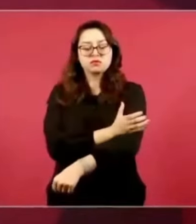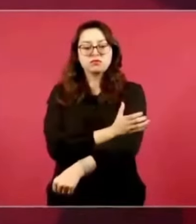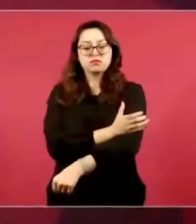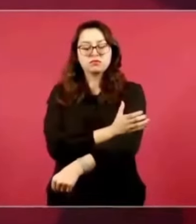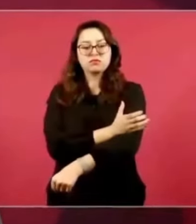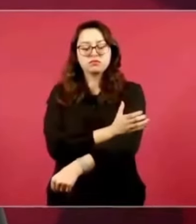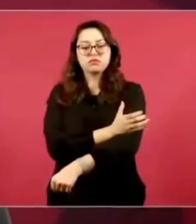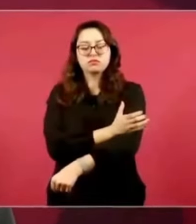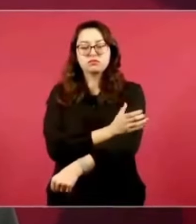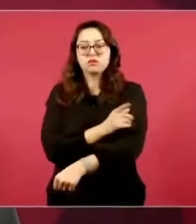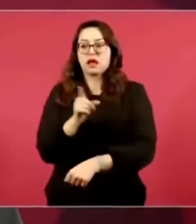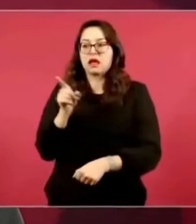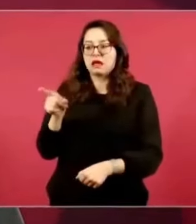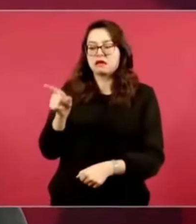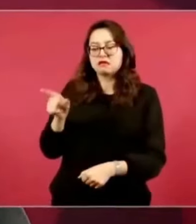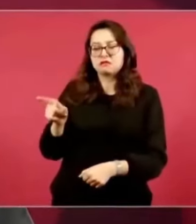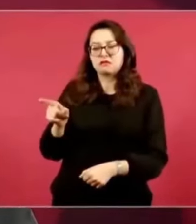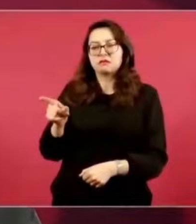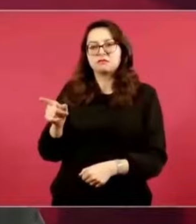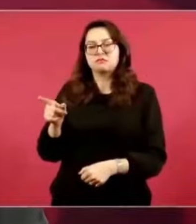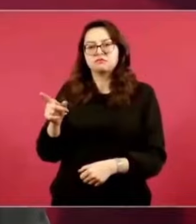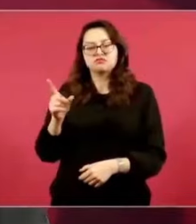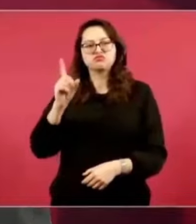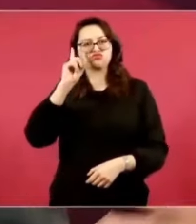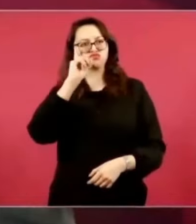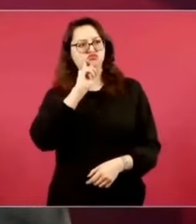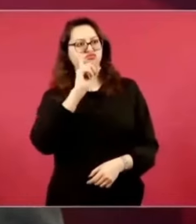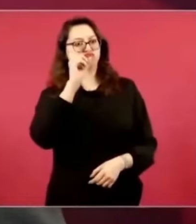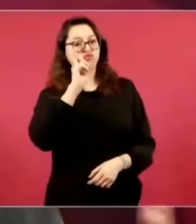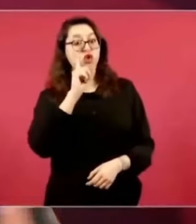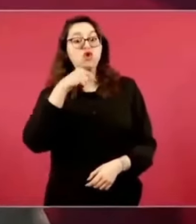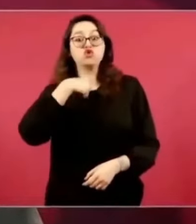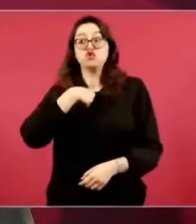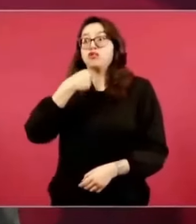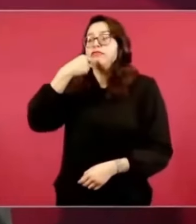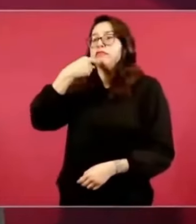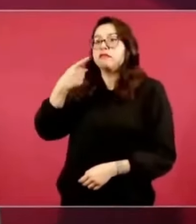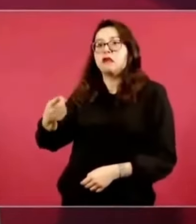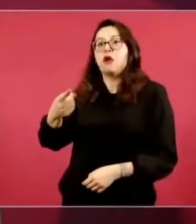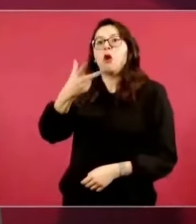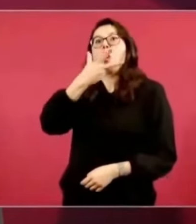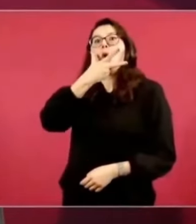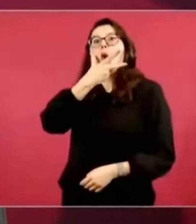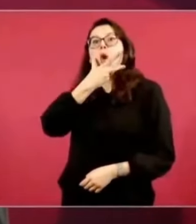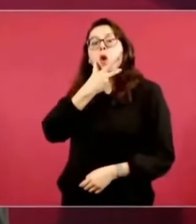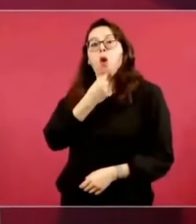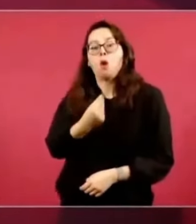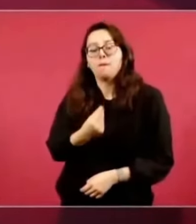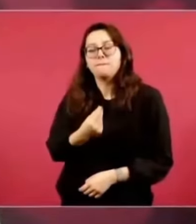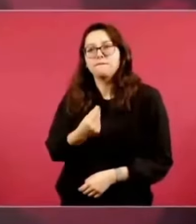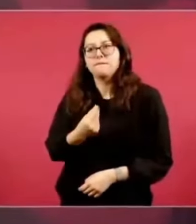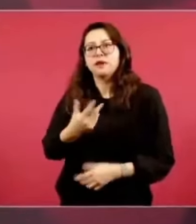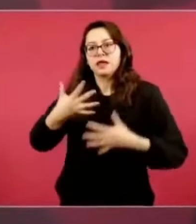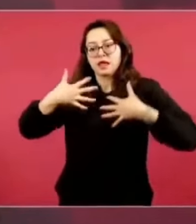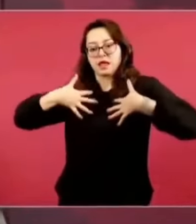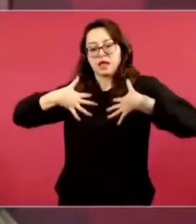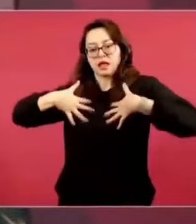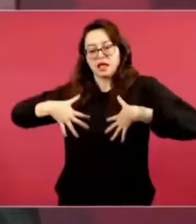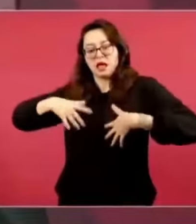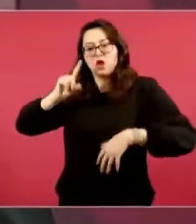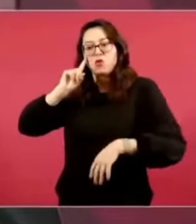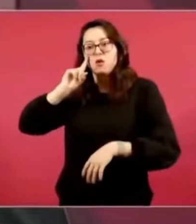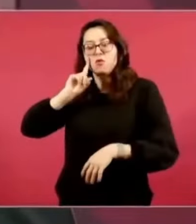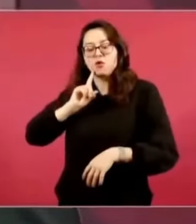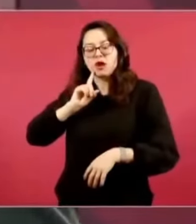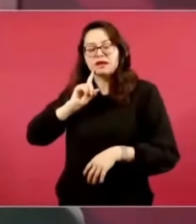hablé de que era un hombre vestida de mujer.